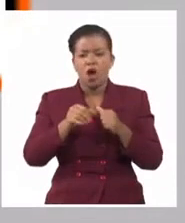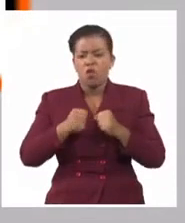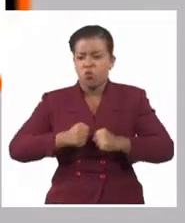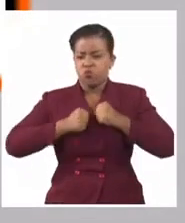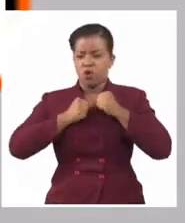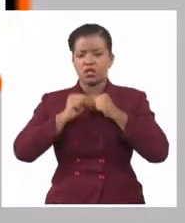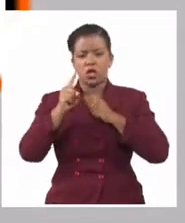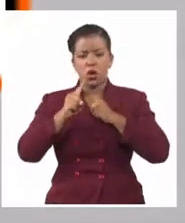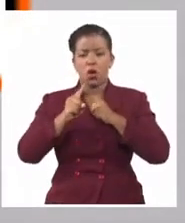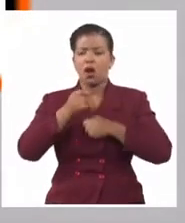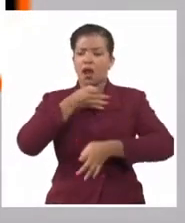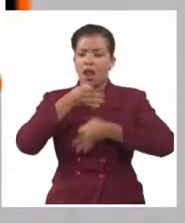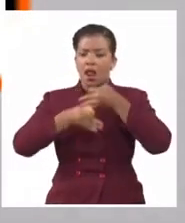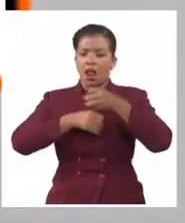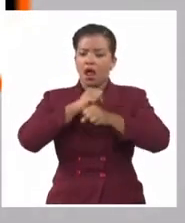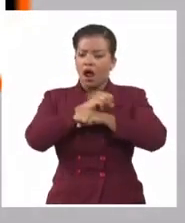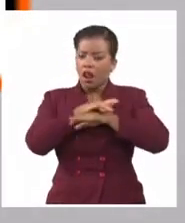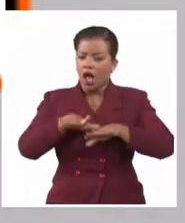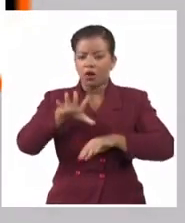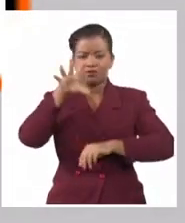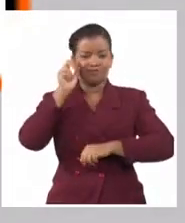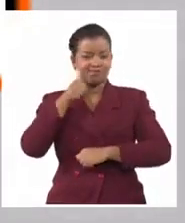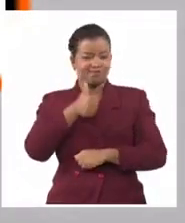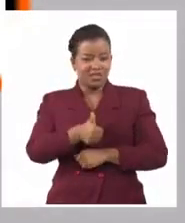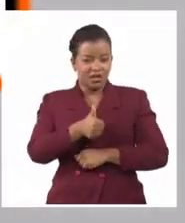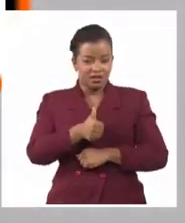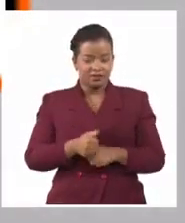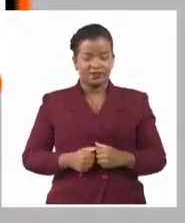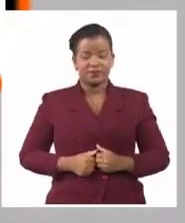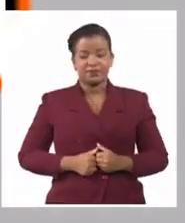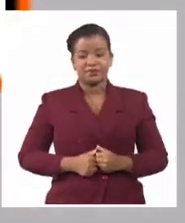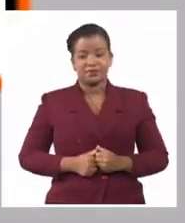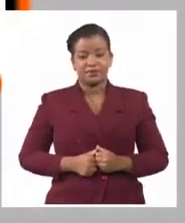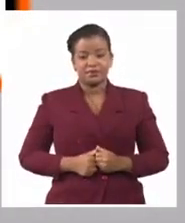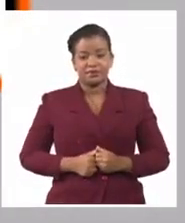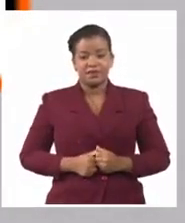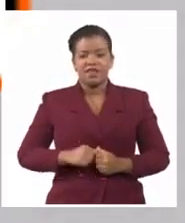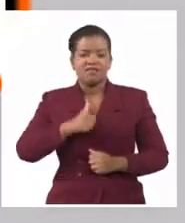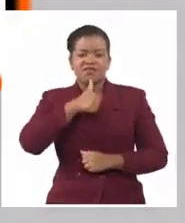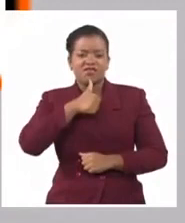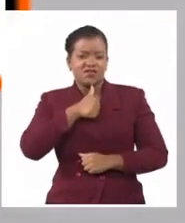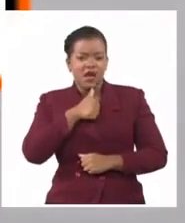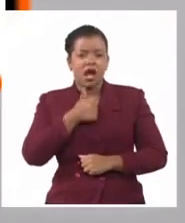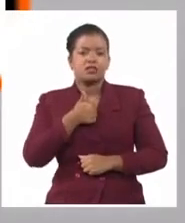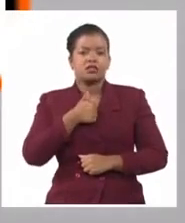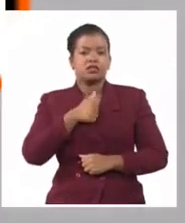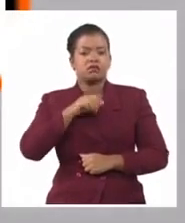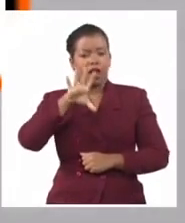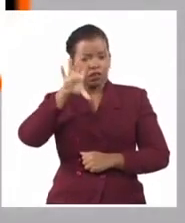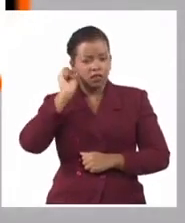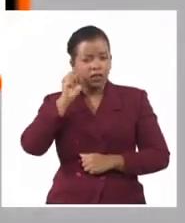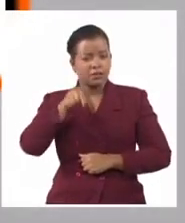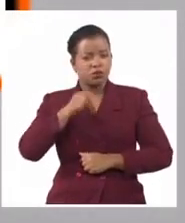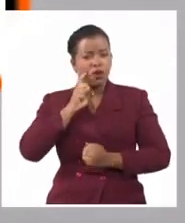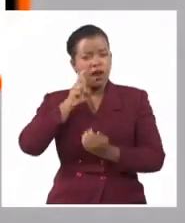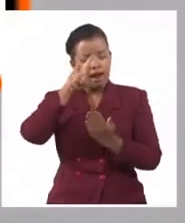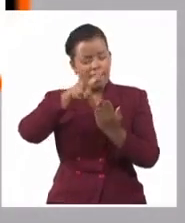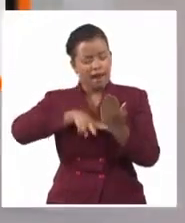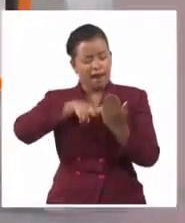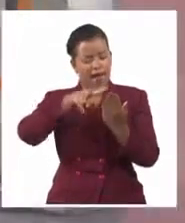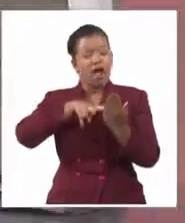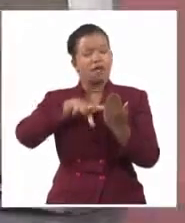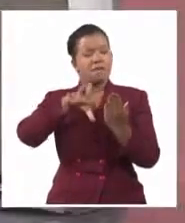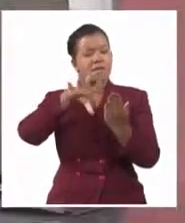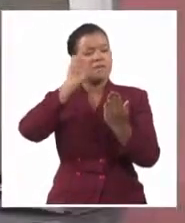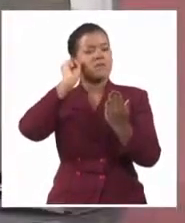Al estudiarla y verla, nos damos cuenta que es mucho menos rígida. Es más fácil su interpretación. Hay que estudiarla bien y